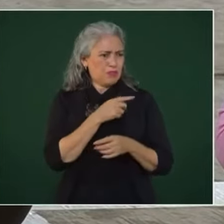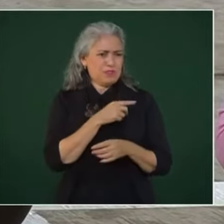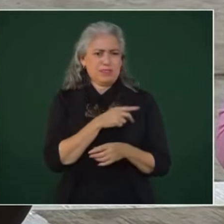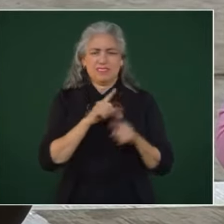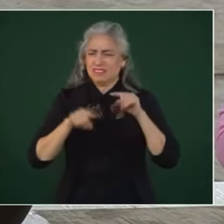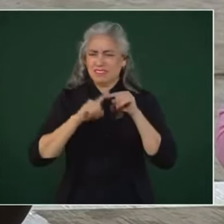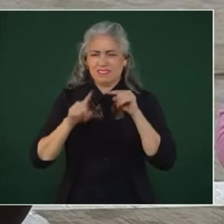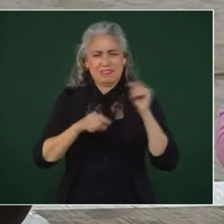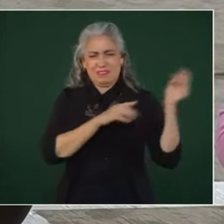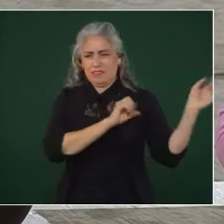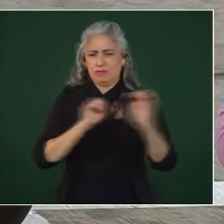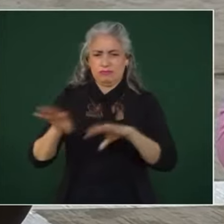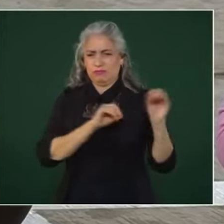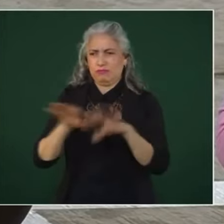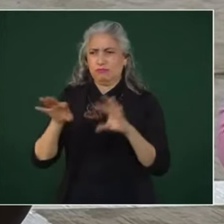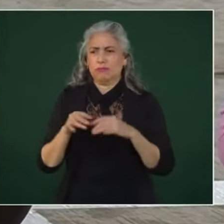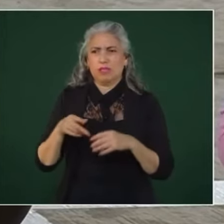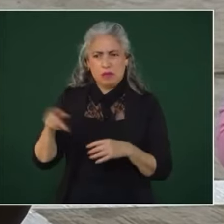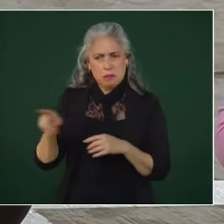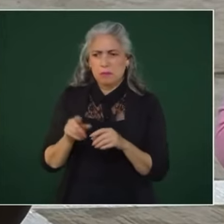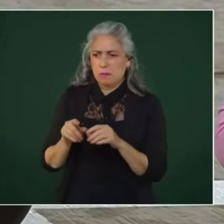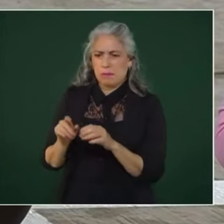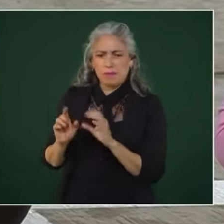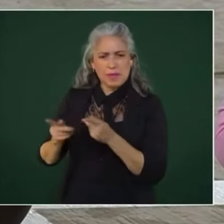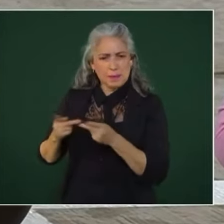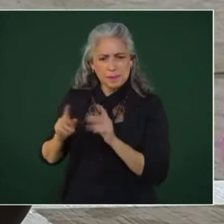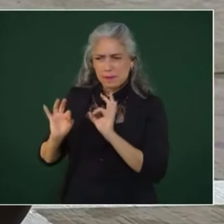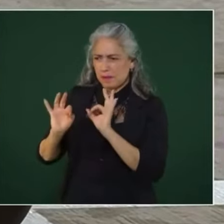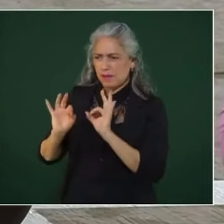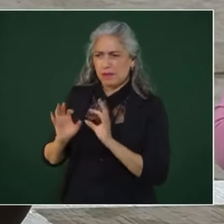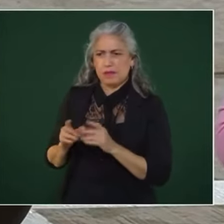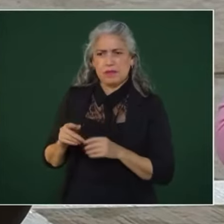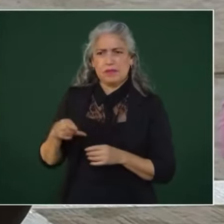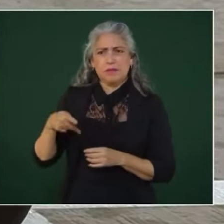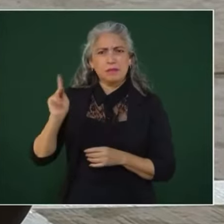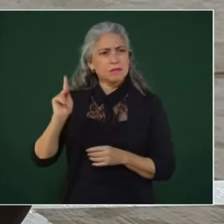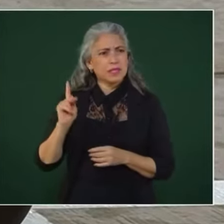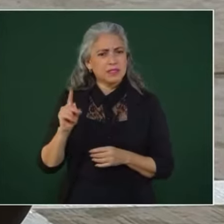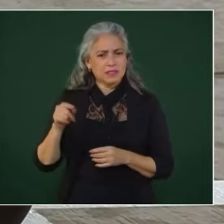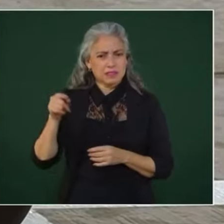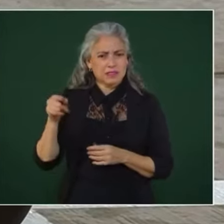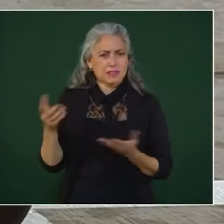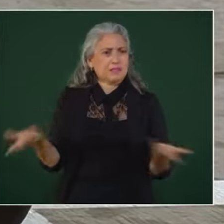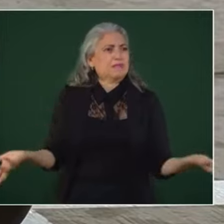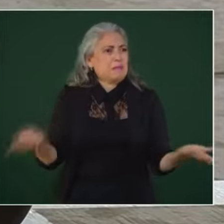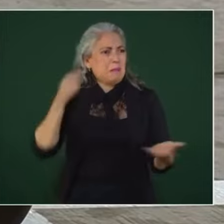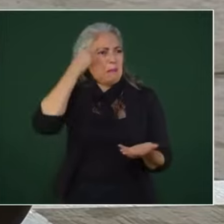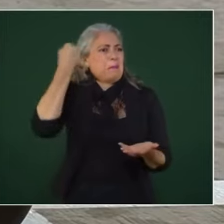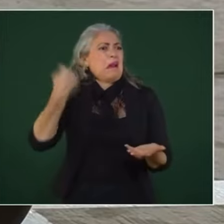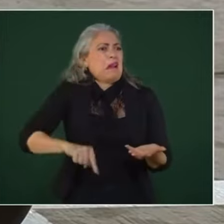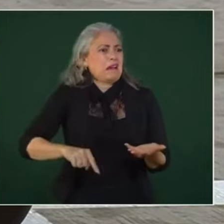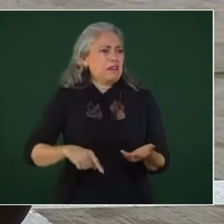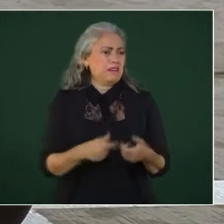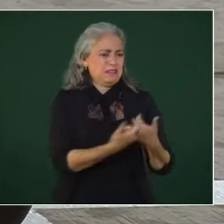los moles y hace la labor de seguridad preventiva inclusive, pero si tenemos militares, muchos militares en la región, ¿y de qué sirve si